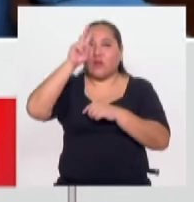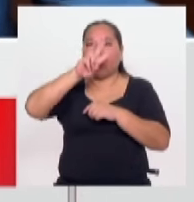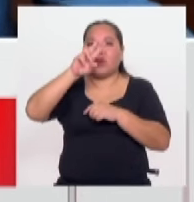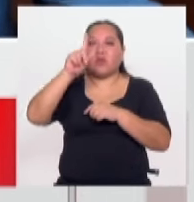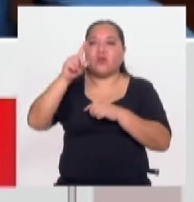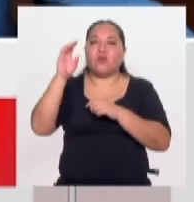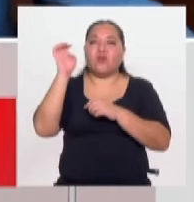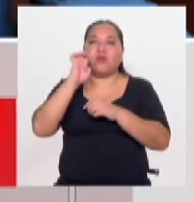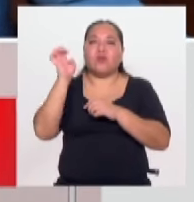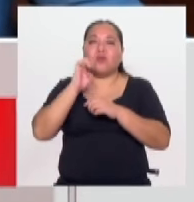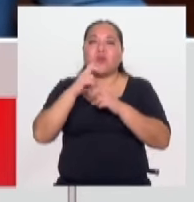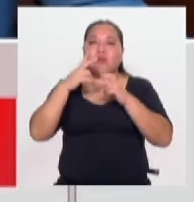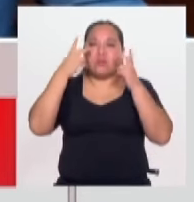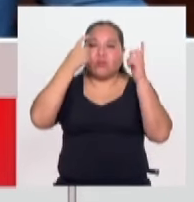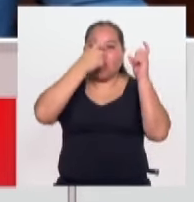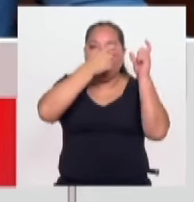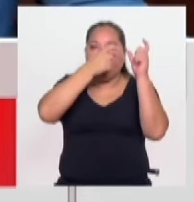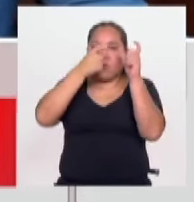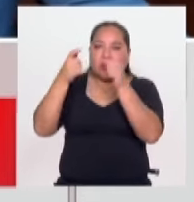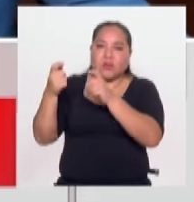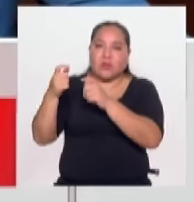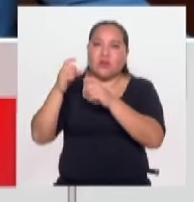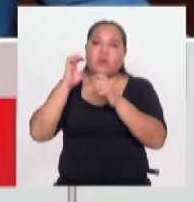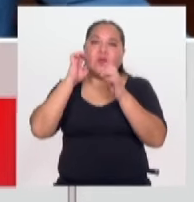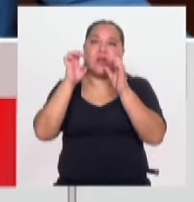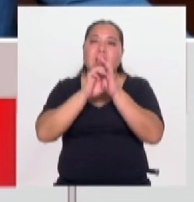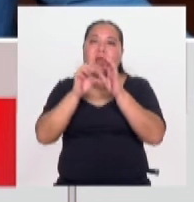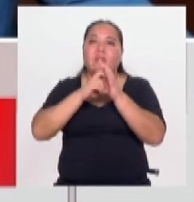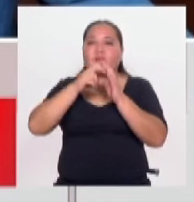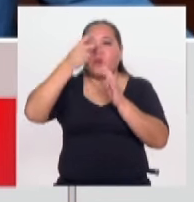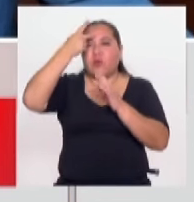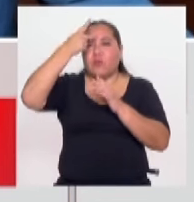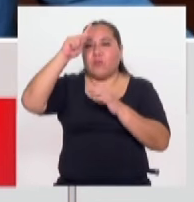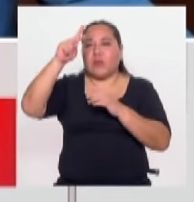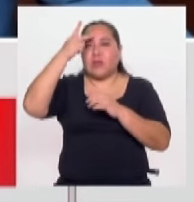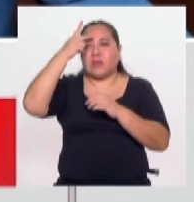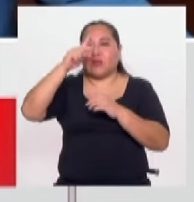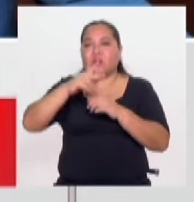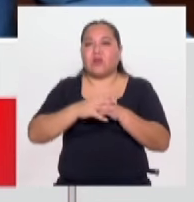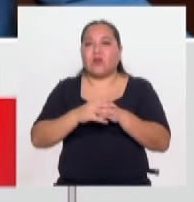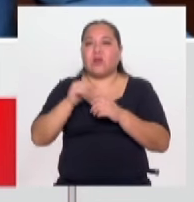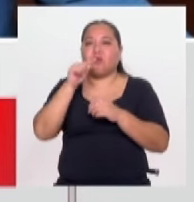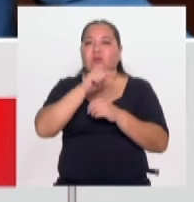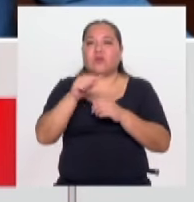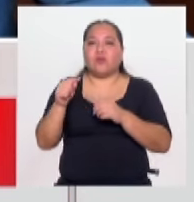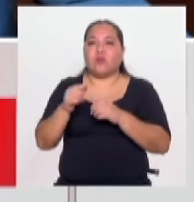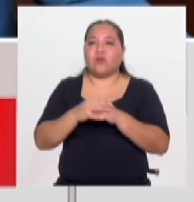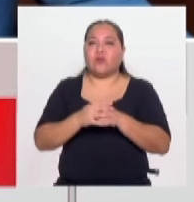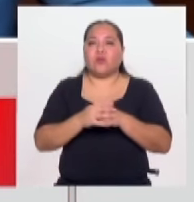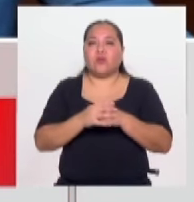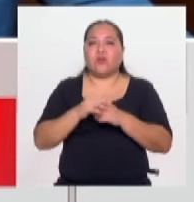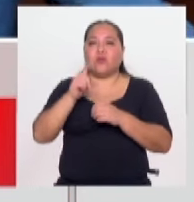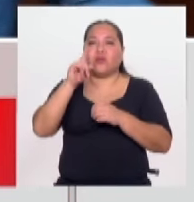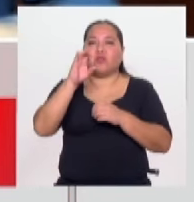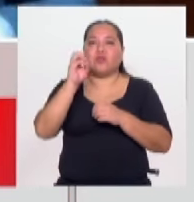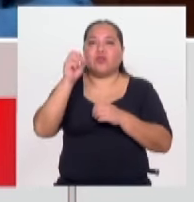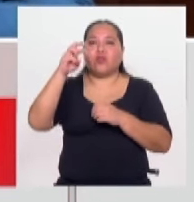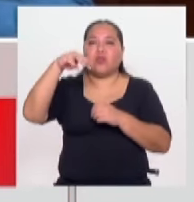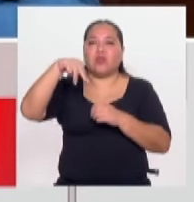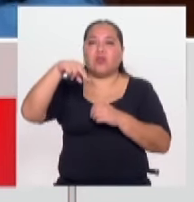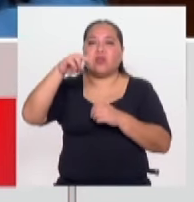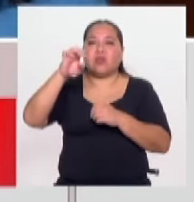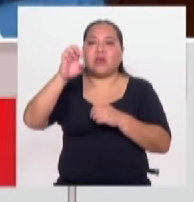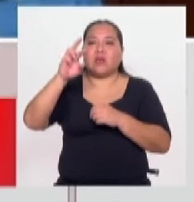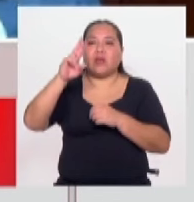esté la presencia de observadores, por ejemplo, México, porque los choneros, no esta organización criminal, cuyo líder